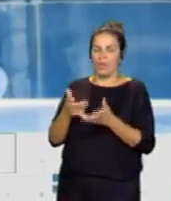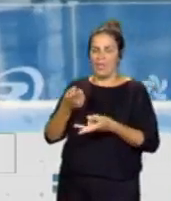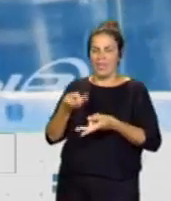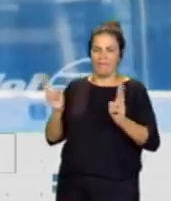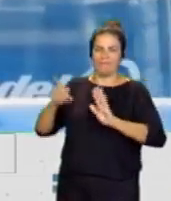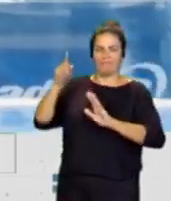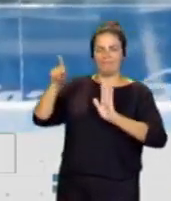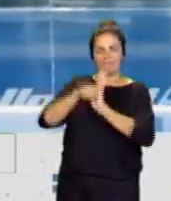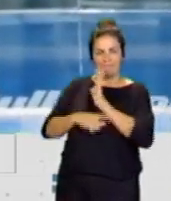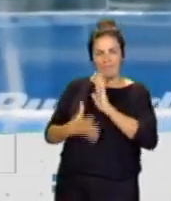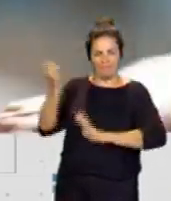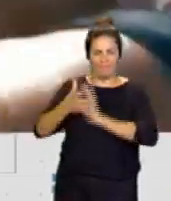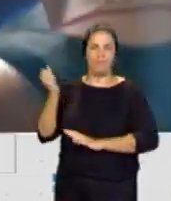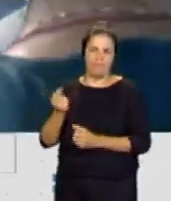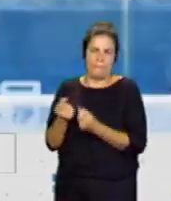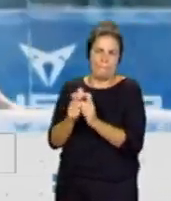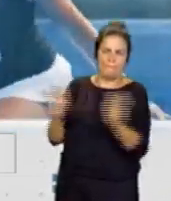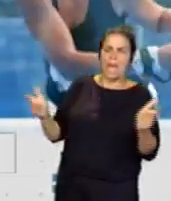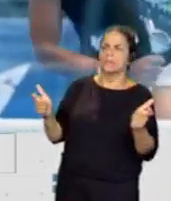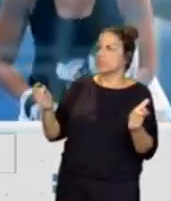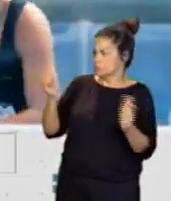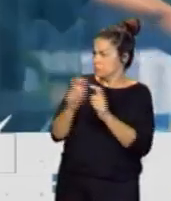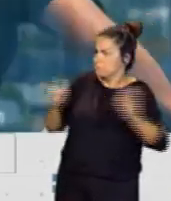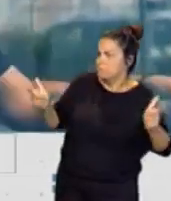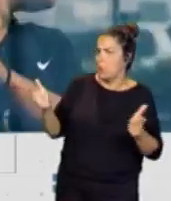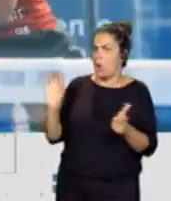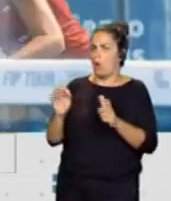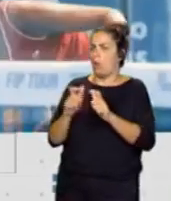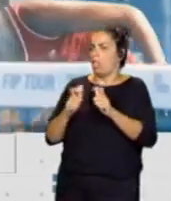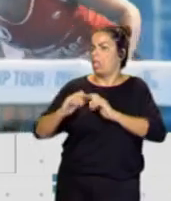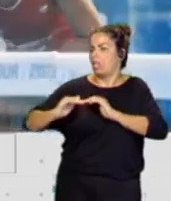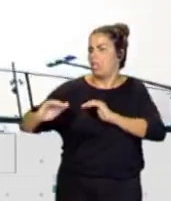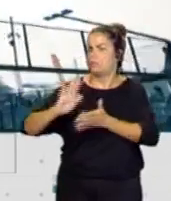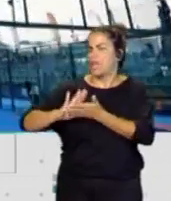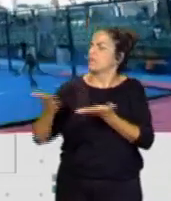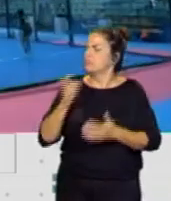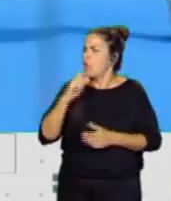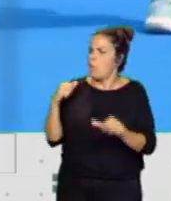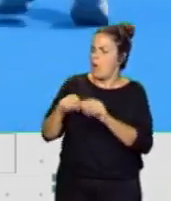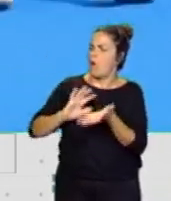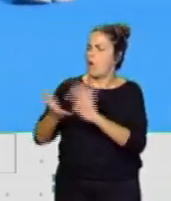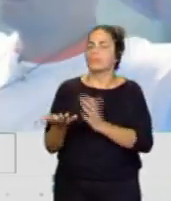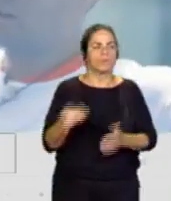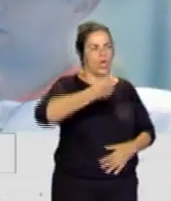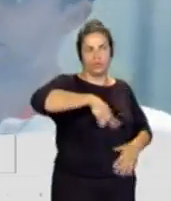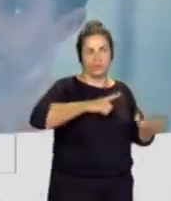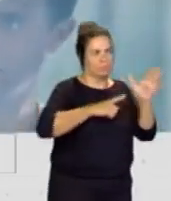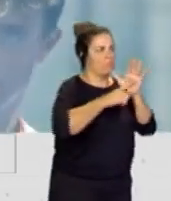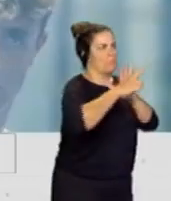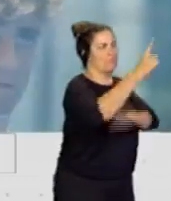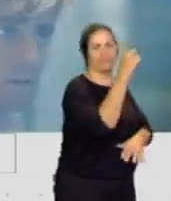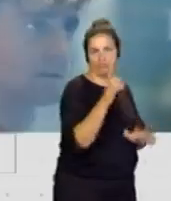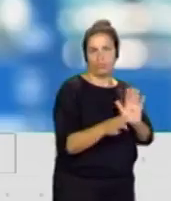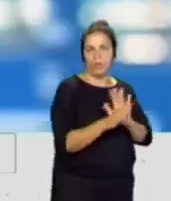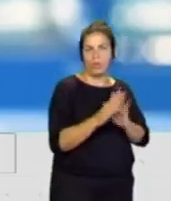¿crece o está bastante tranquilo? ¿Cómo ha evolucionado el deporte en los últimos años? Nosotros por ahora seguimos creciendo, al final cada año